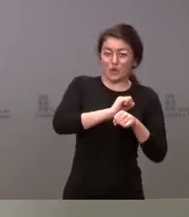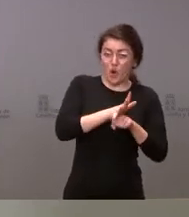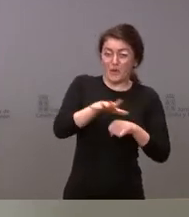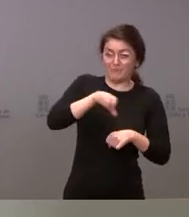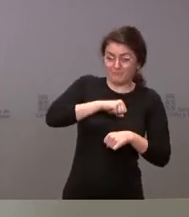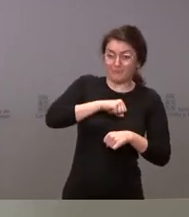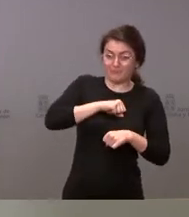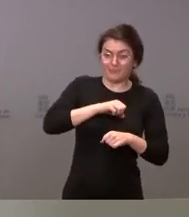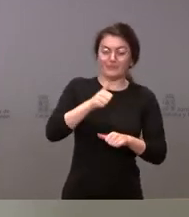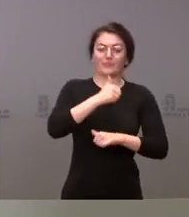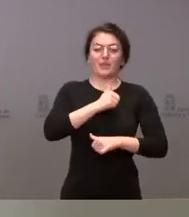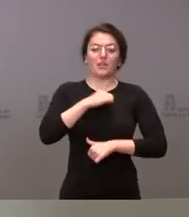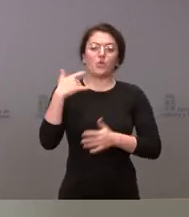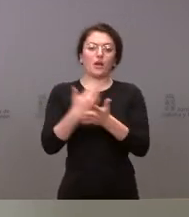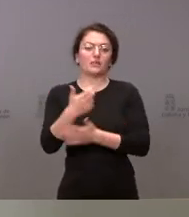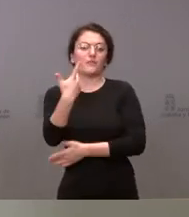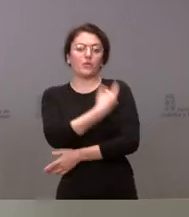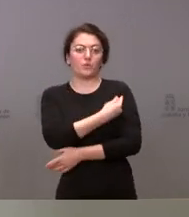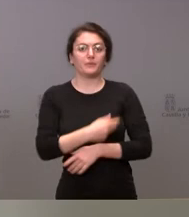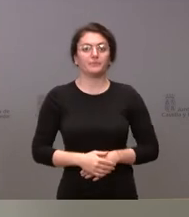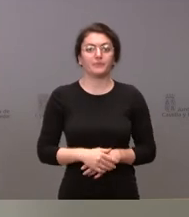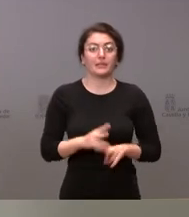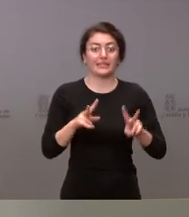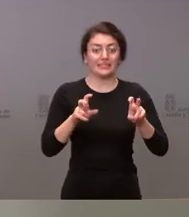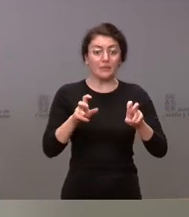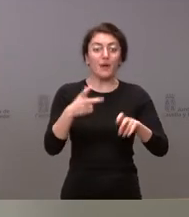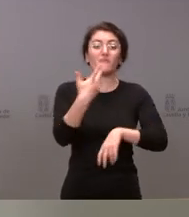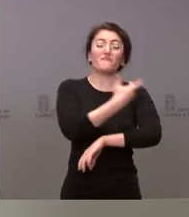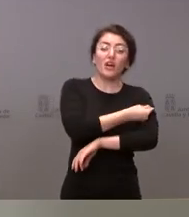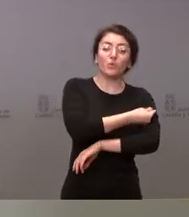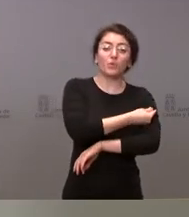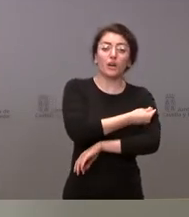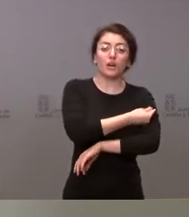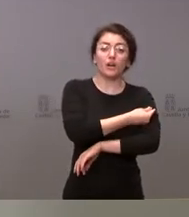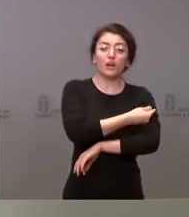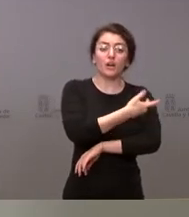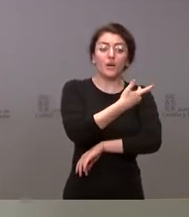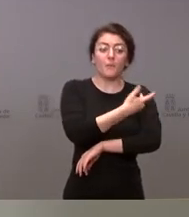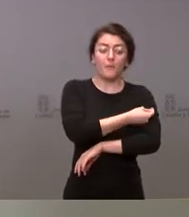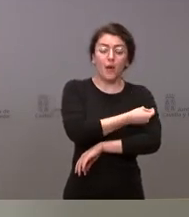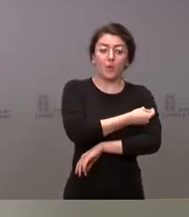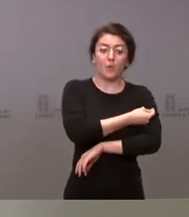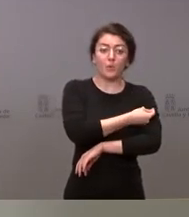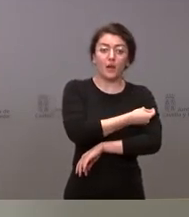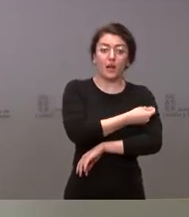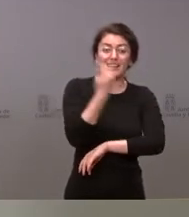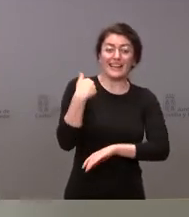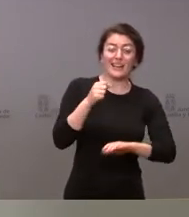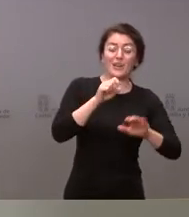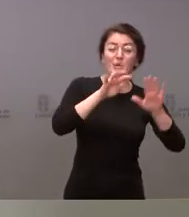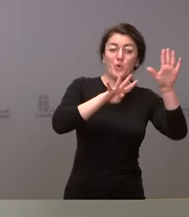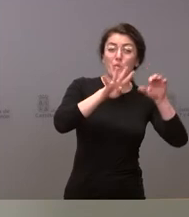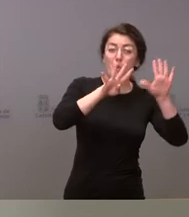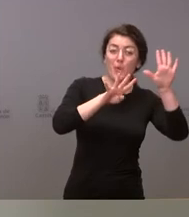parecido COVID. Y lo que tiene que ver con la primovacunación, por tanto, con la dosis de la pauta de vacunación, el 94,2